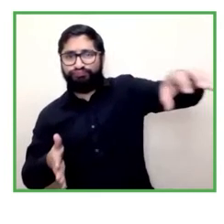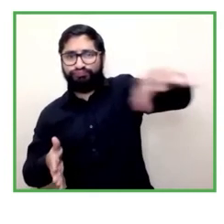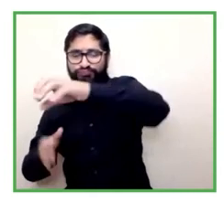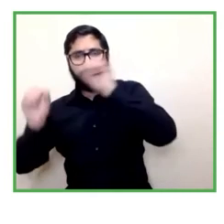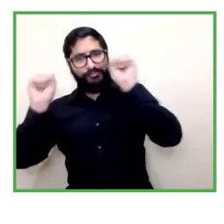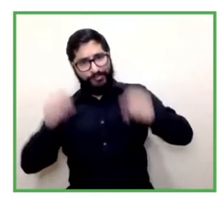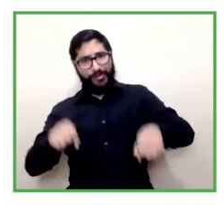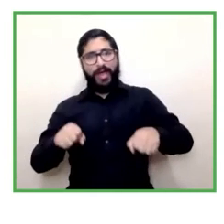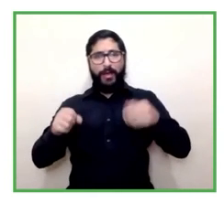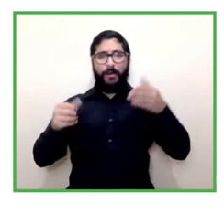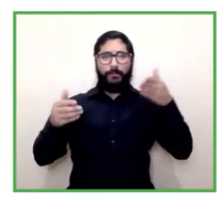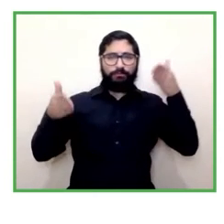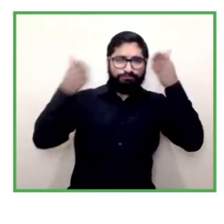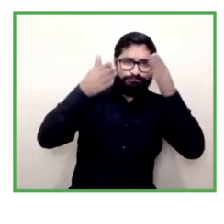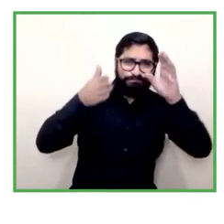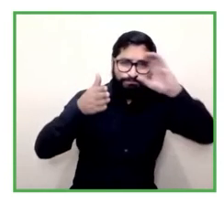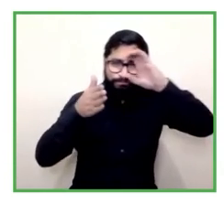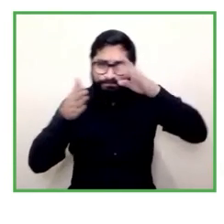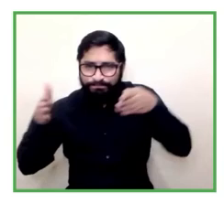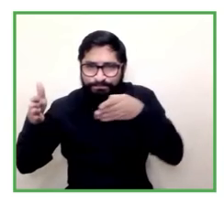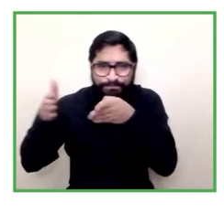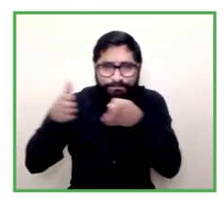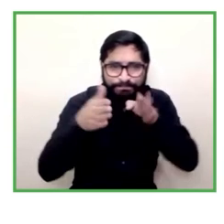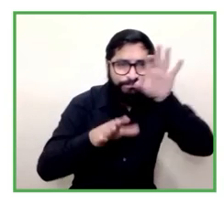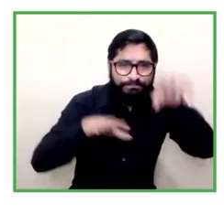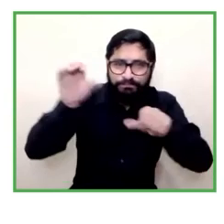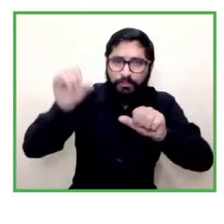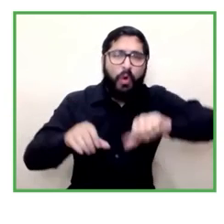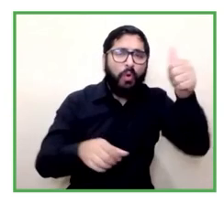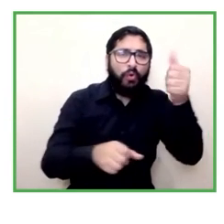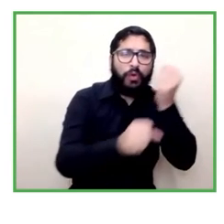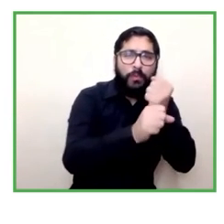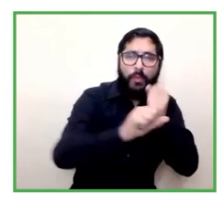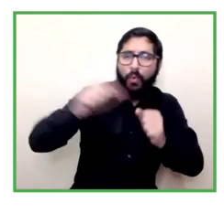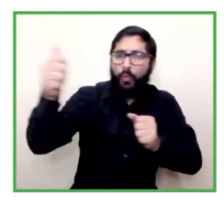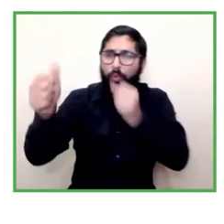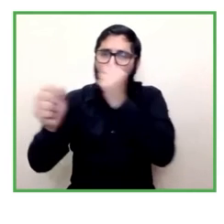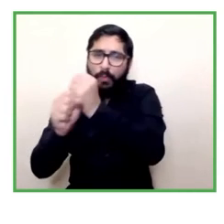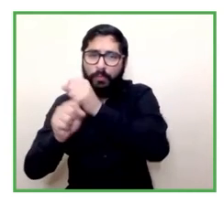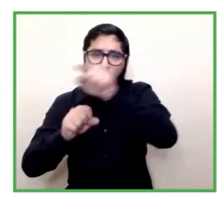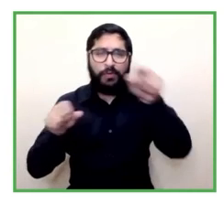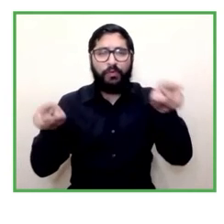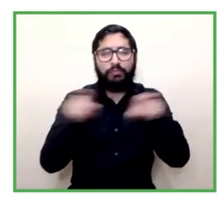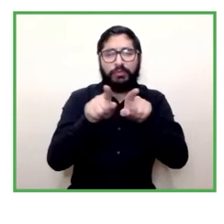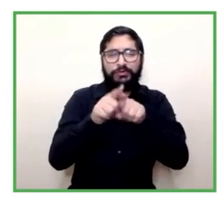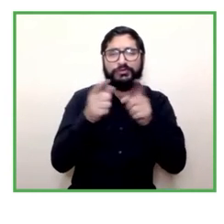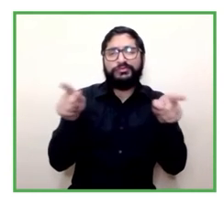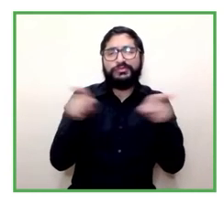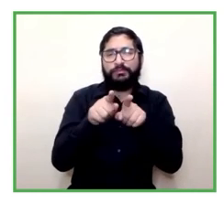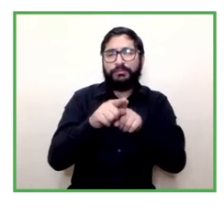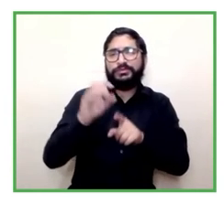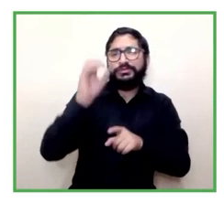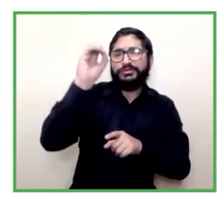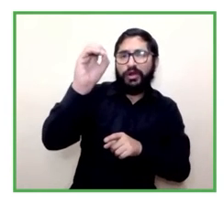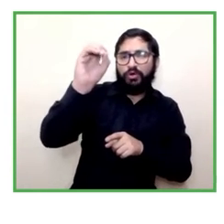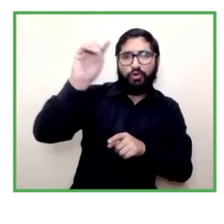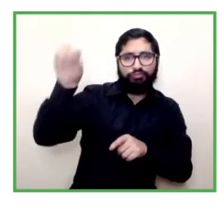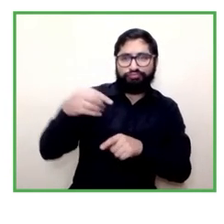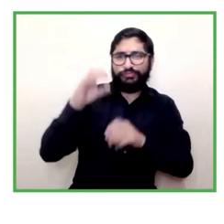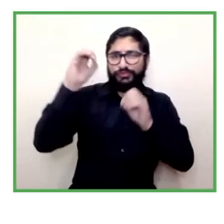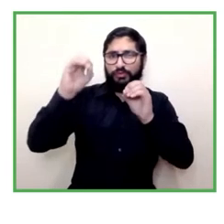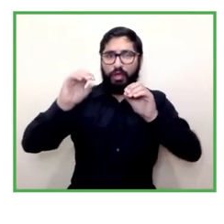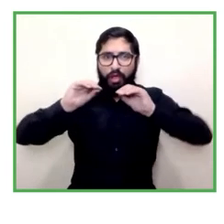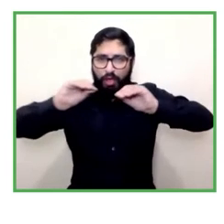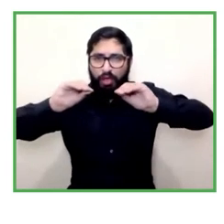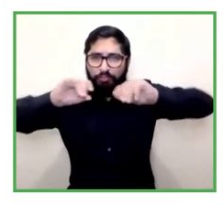inclusión en ese sentido porque hoy día no hay que salir un poco a evangelizar para muchas empresas han pensado cierto